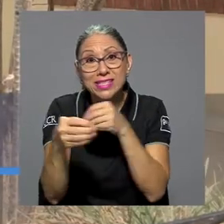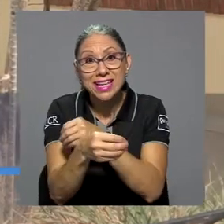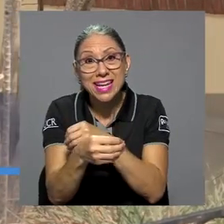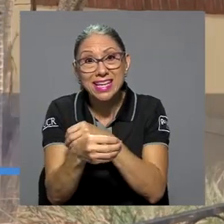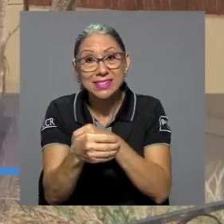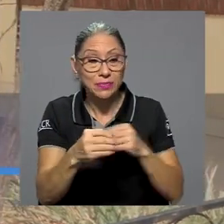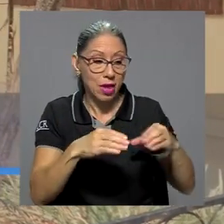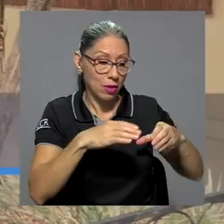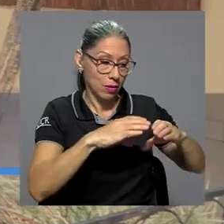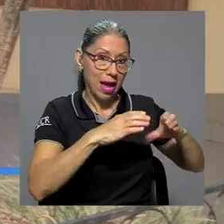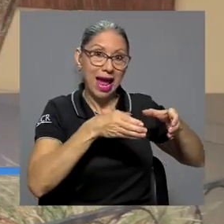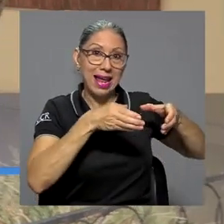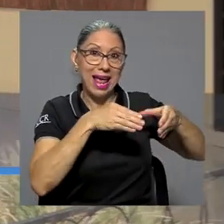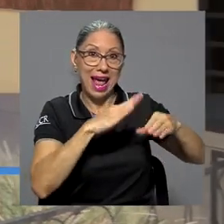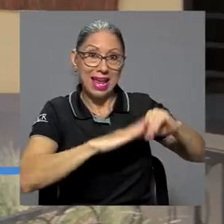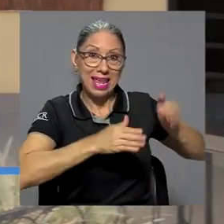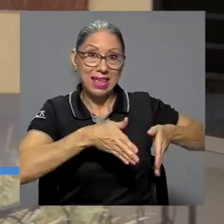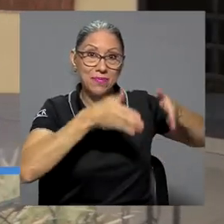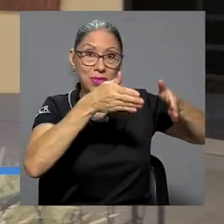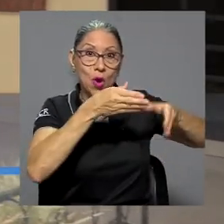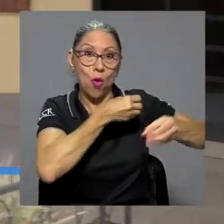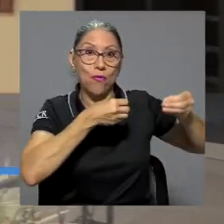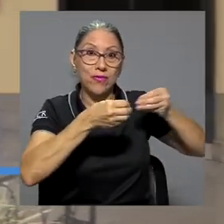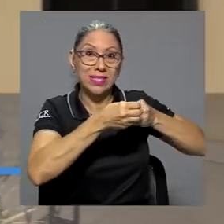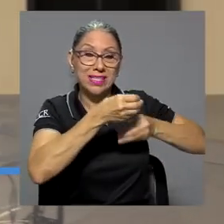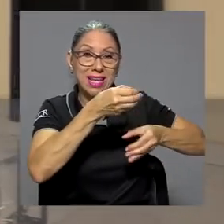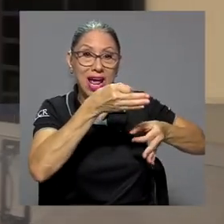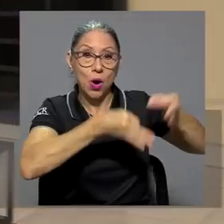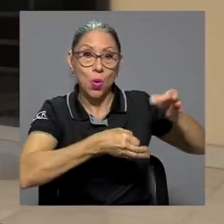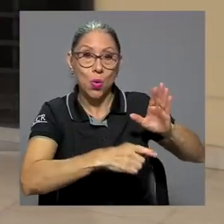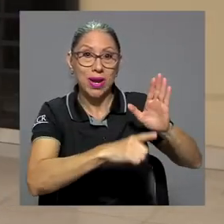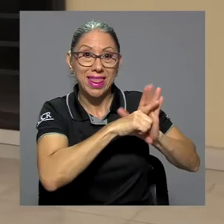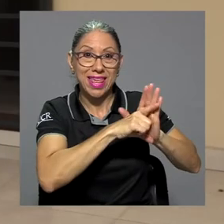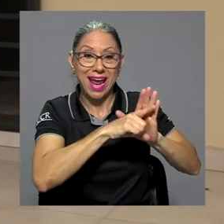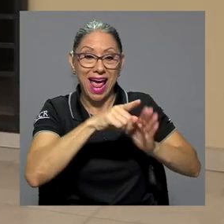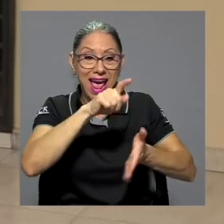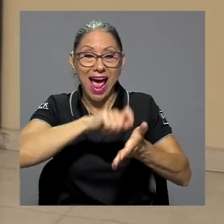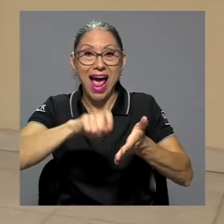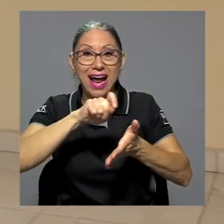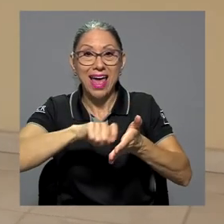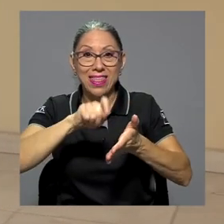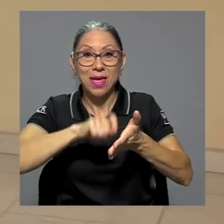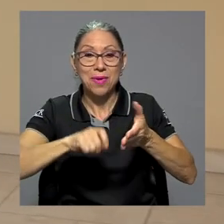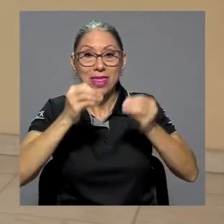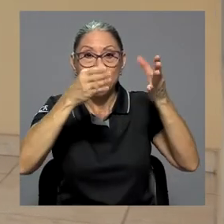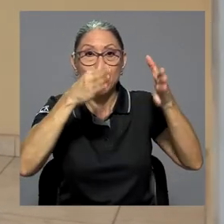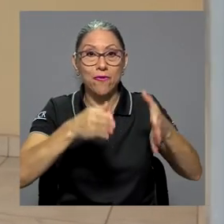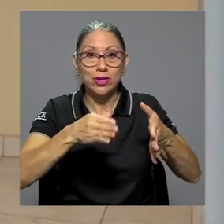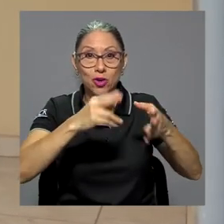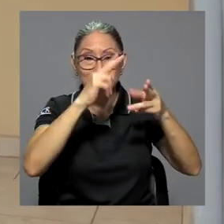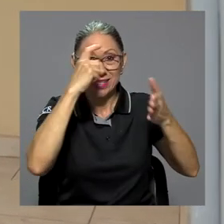frente a la oficina jurídica y la Academia de Profesores Eméritos de la UCR.